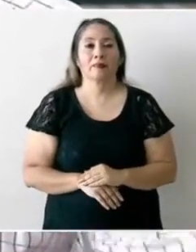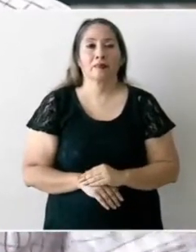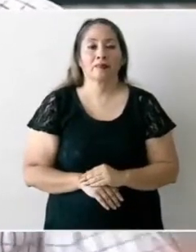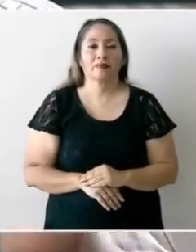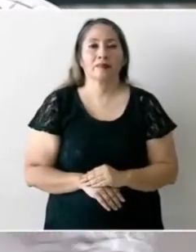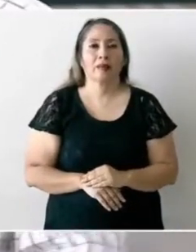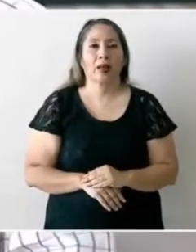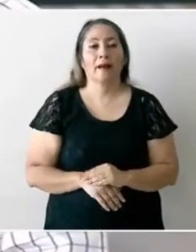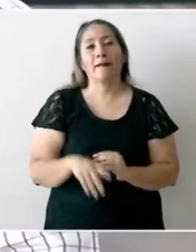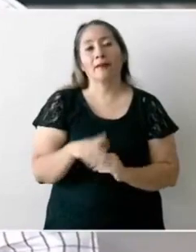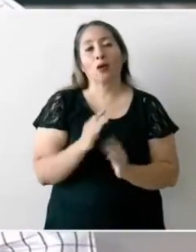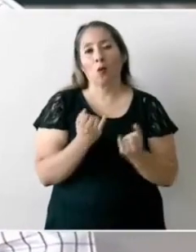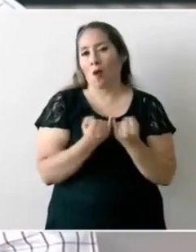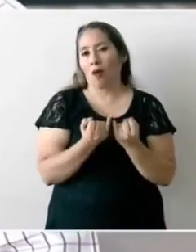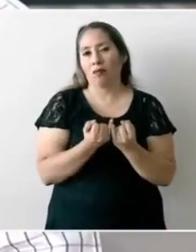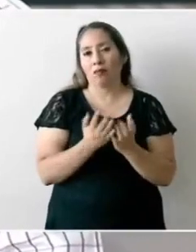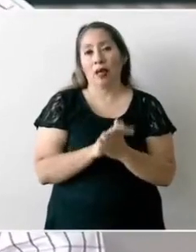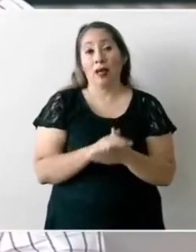derrochemos